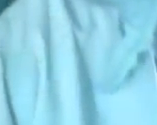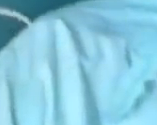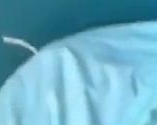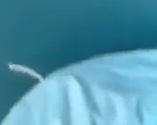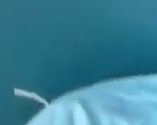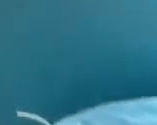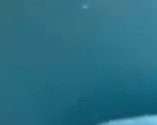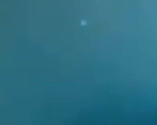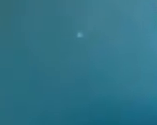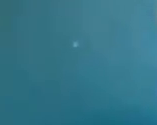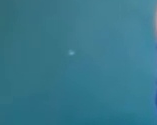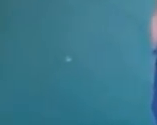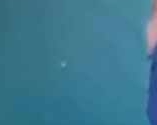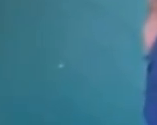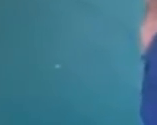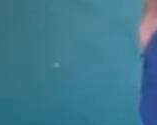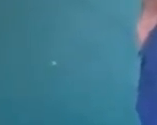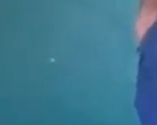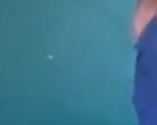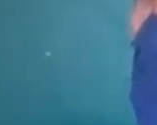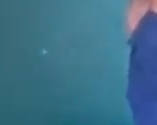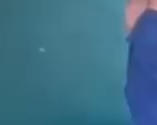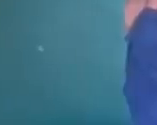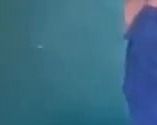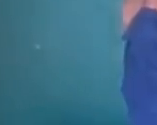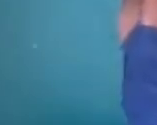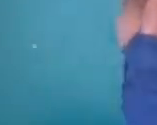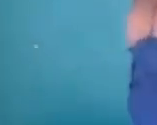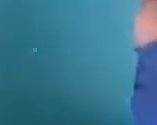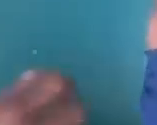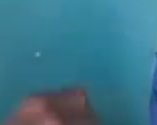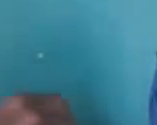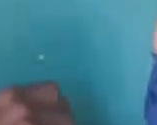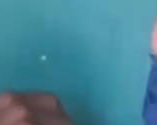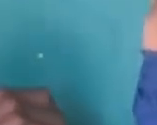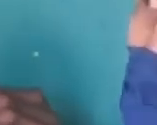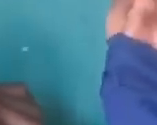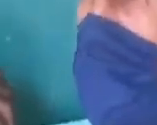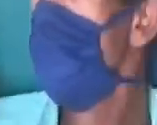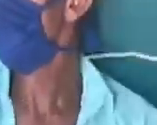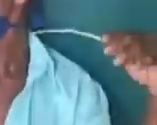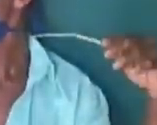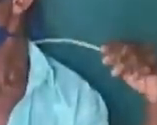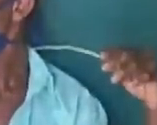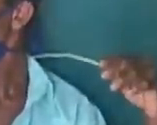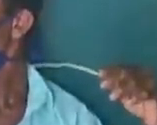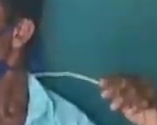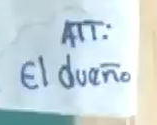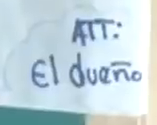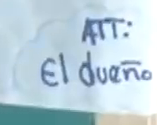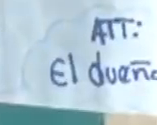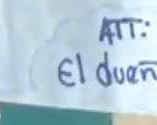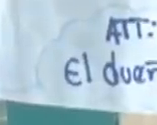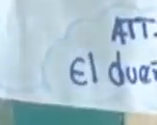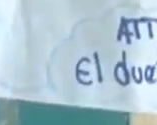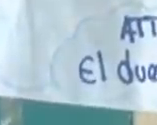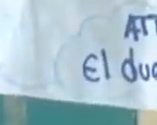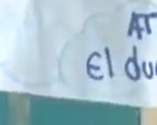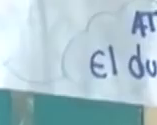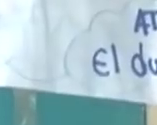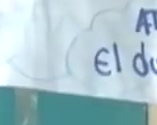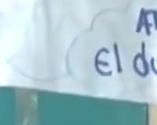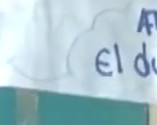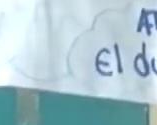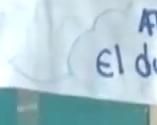examinan, un poco más de 4.500 personas, que pesquizan para descartar o buscar un nuevo caso, y de esta manera cortar